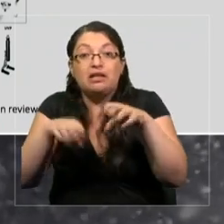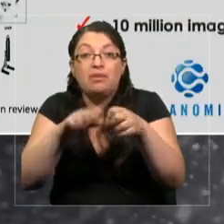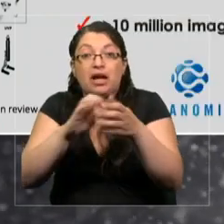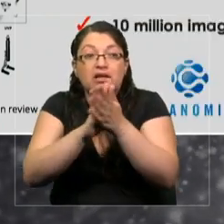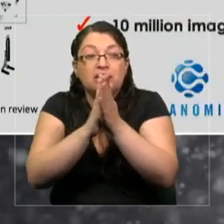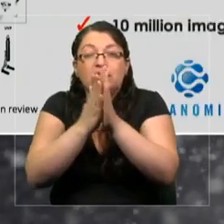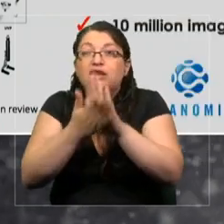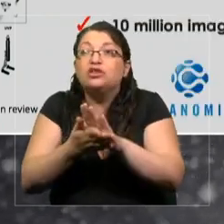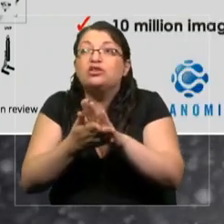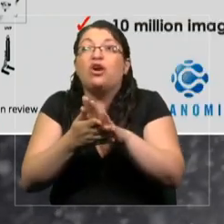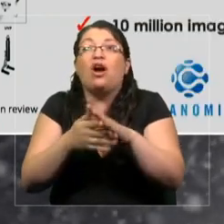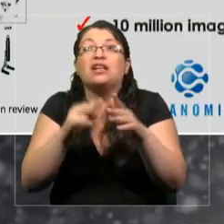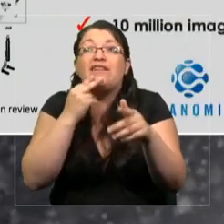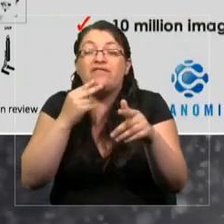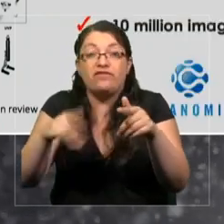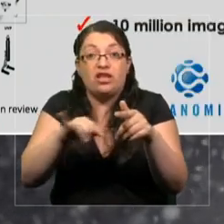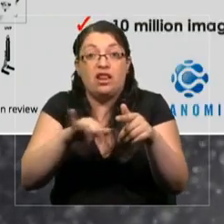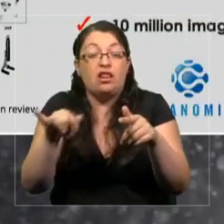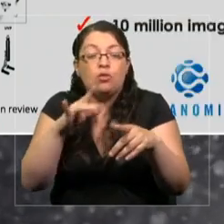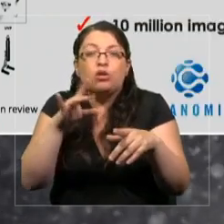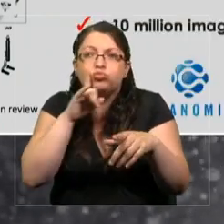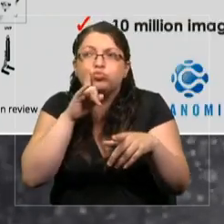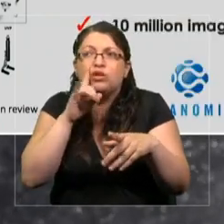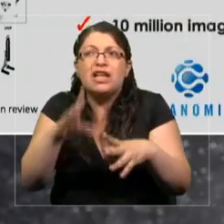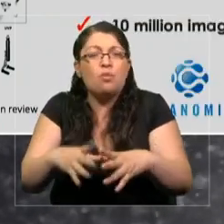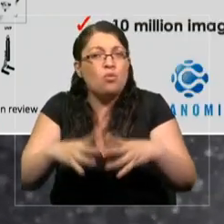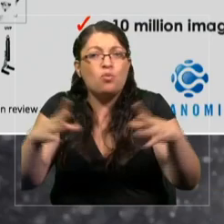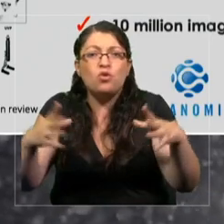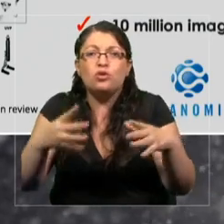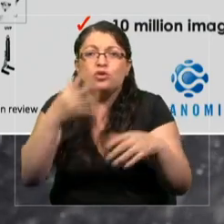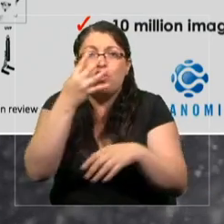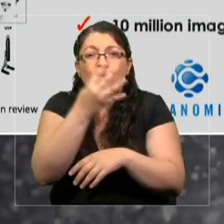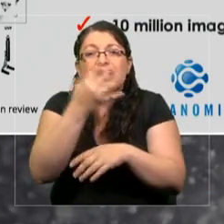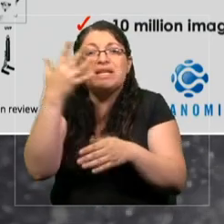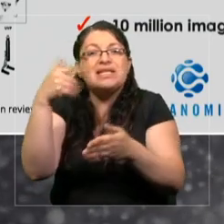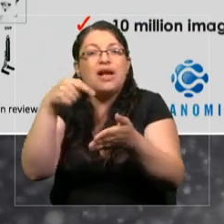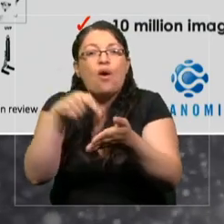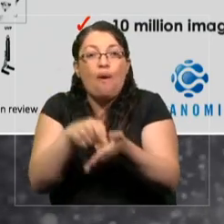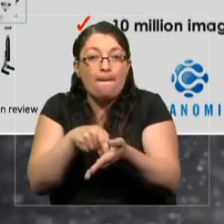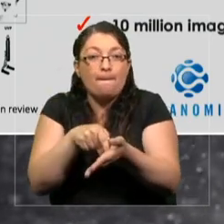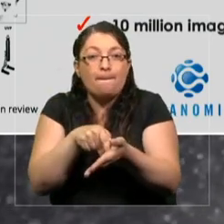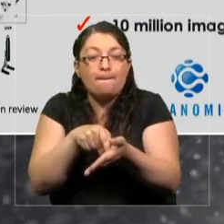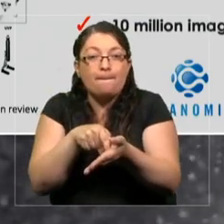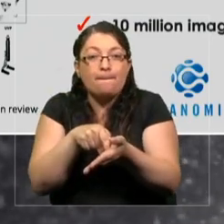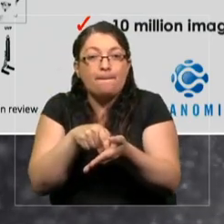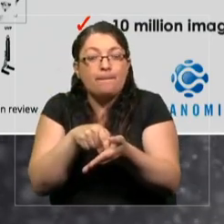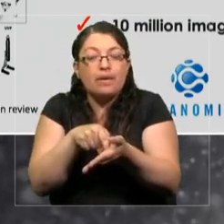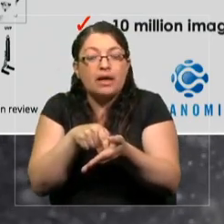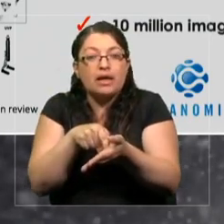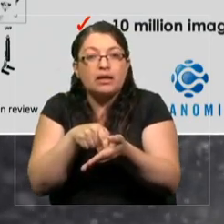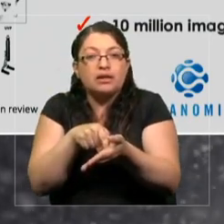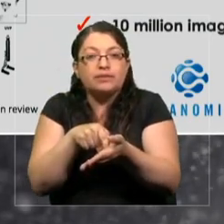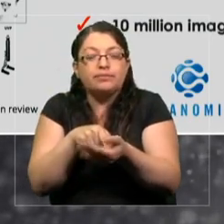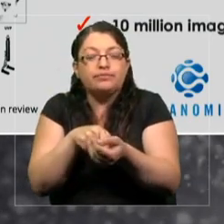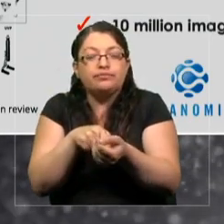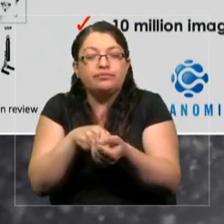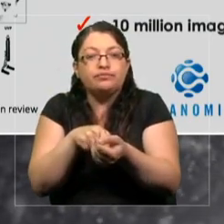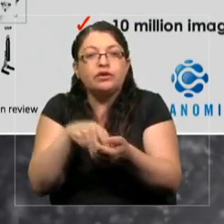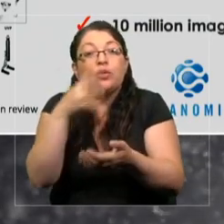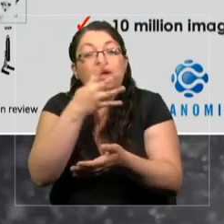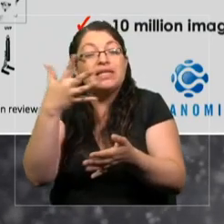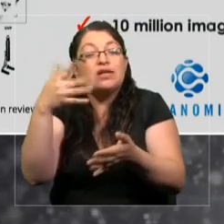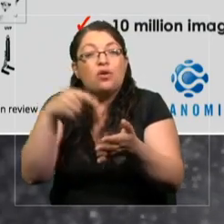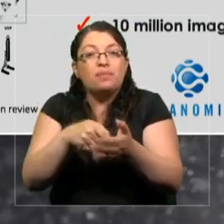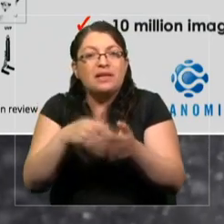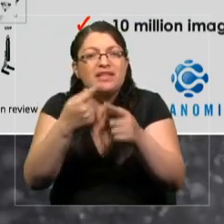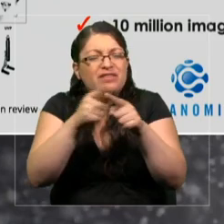luego obtuvimos muchas muestras, 45.000 tipos de muestras de plantón y